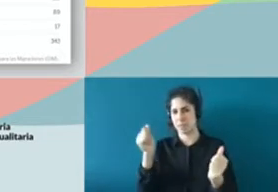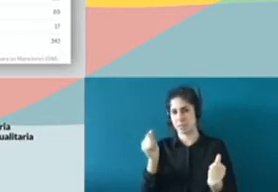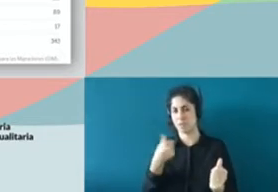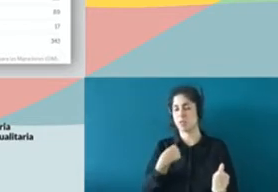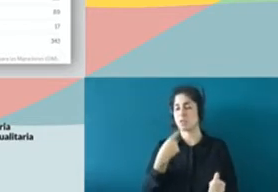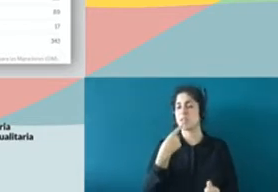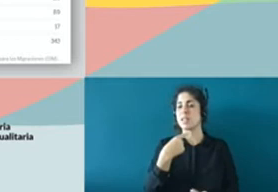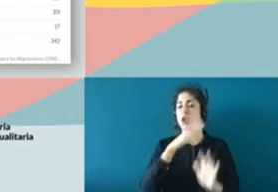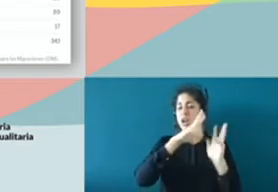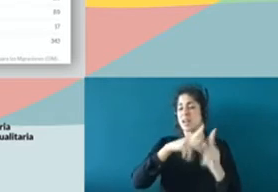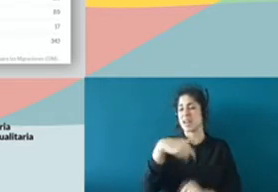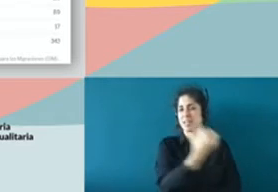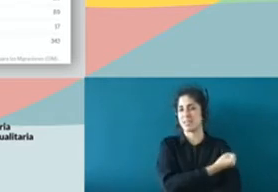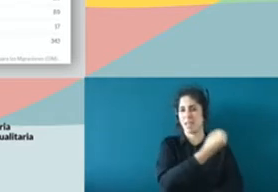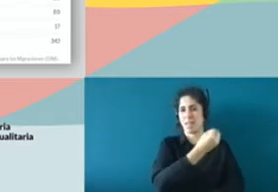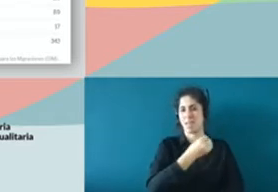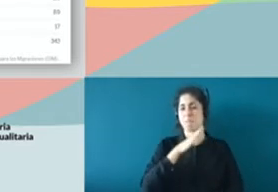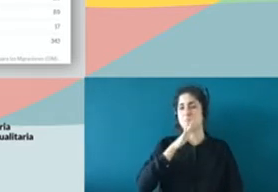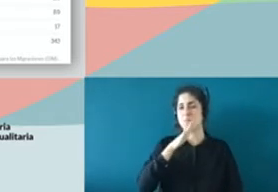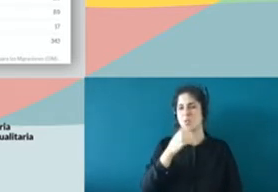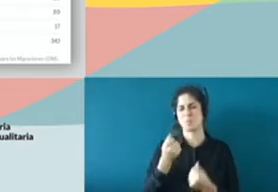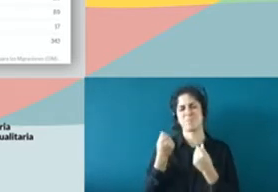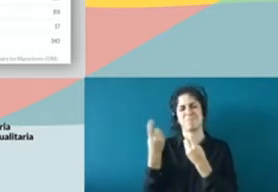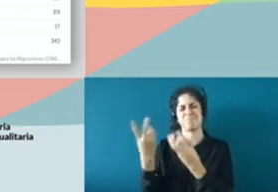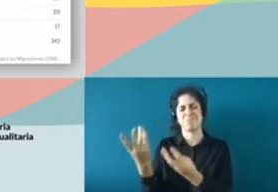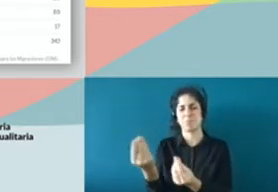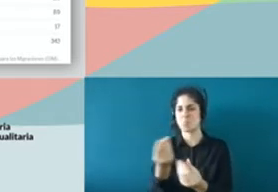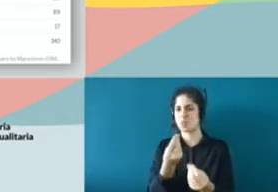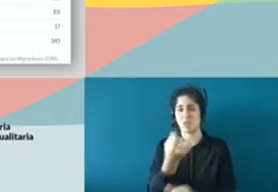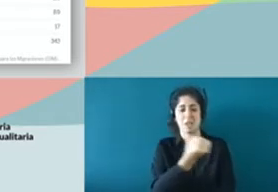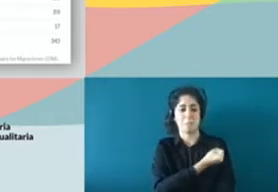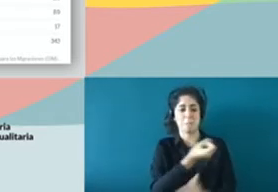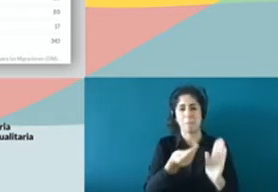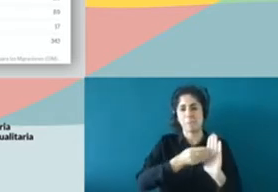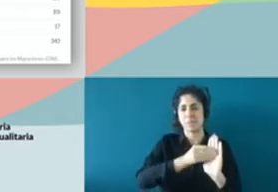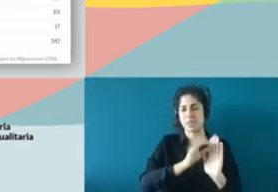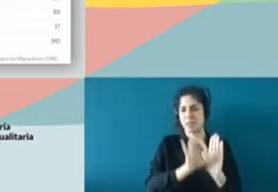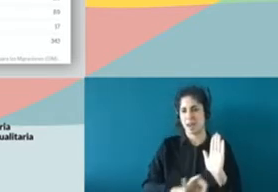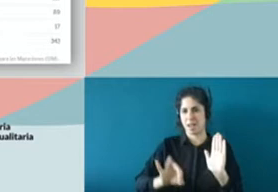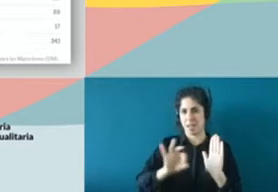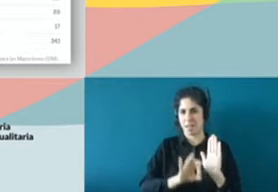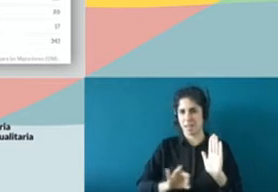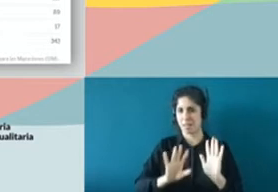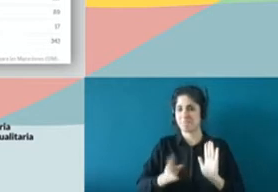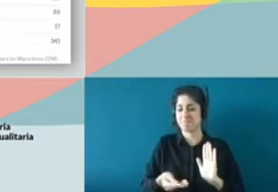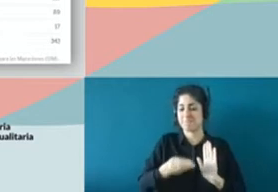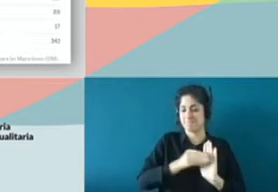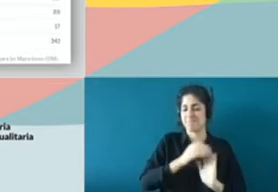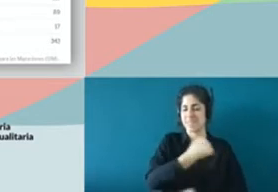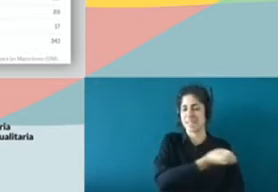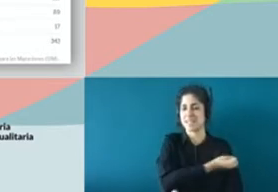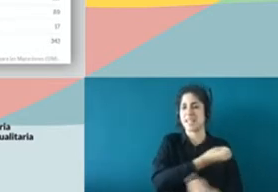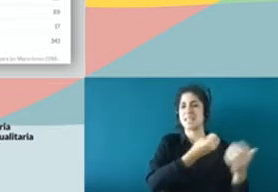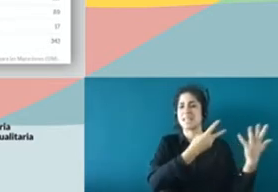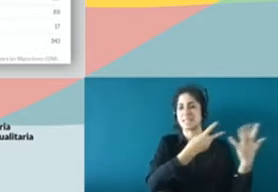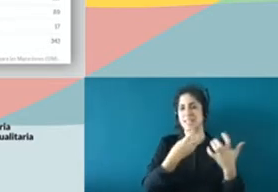constan en ningún lado. Pero registradas, 786 muertes. Más que el doble que en 2020.